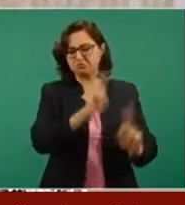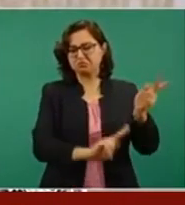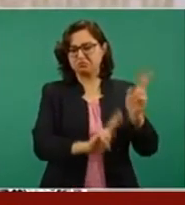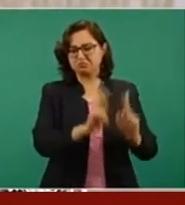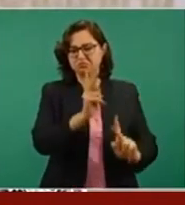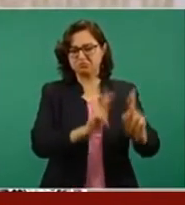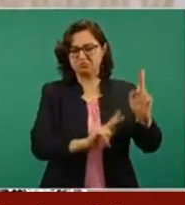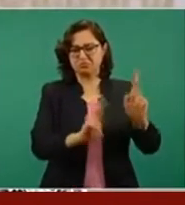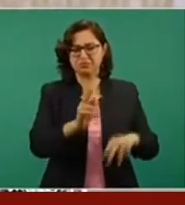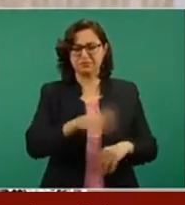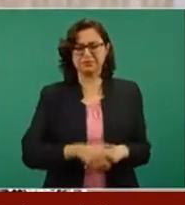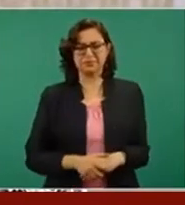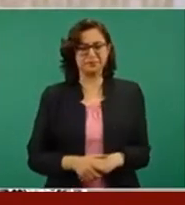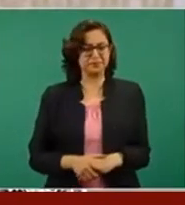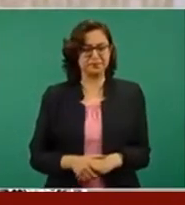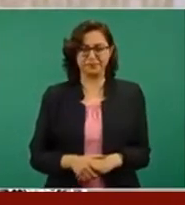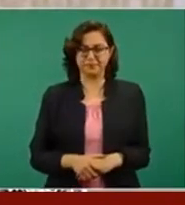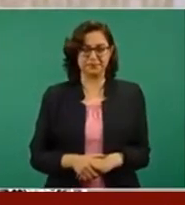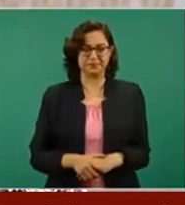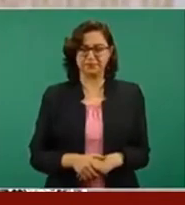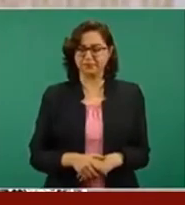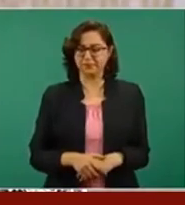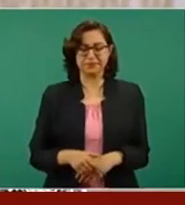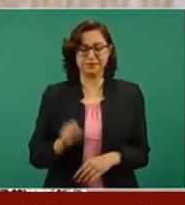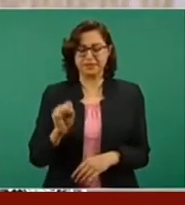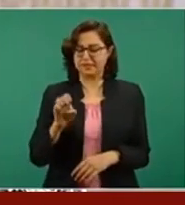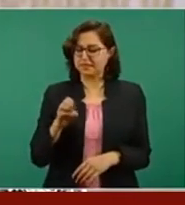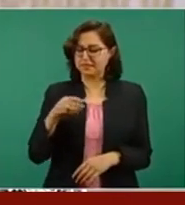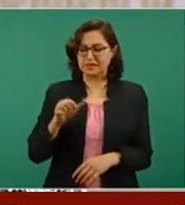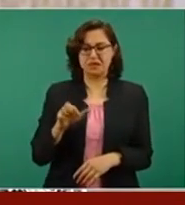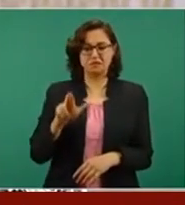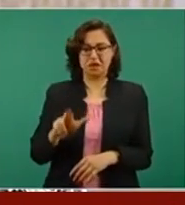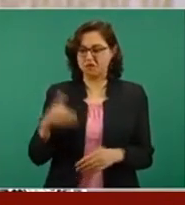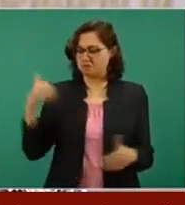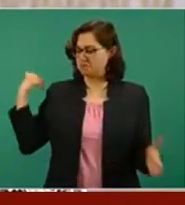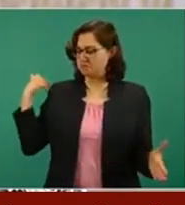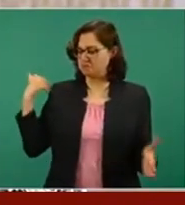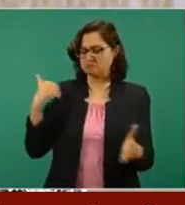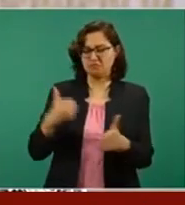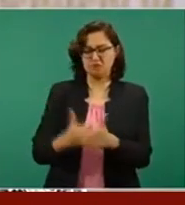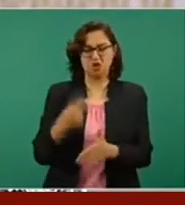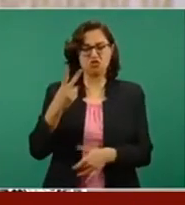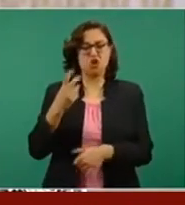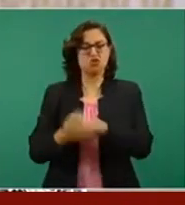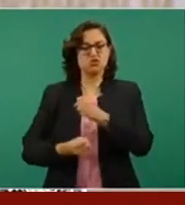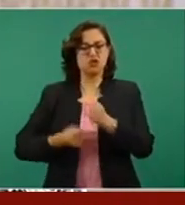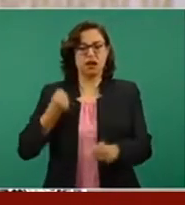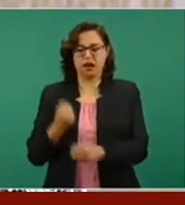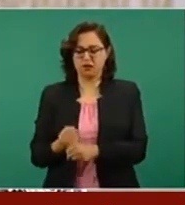Marina ha estado trabajando permanentemente ahí, no ha cedido desde hace dos años.